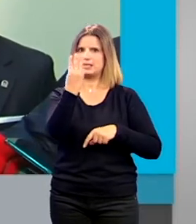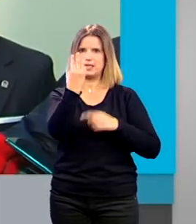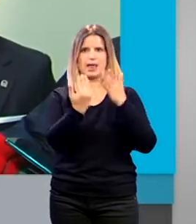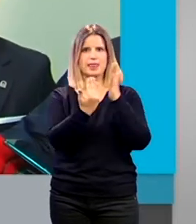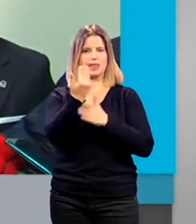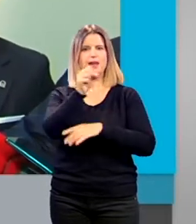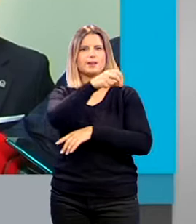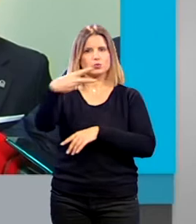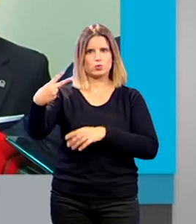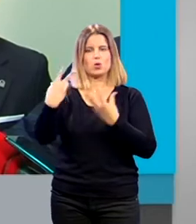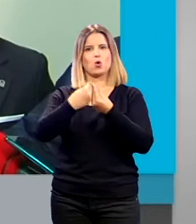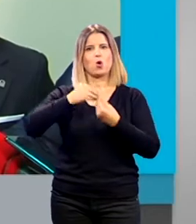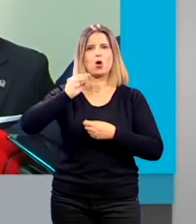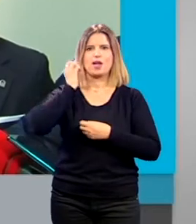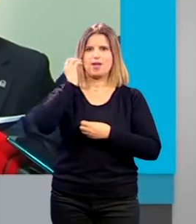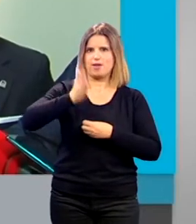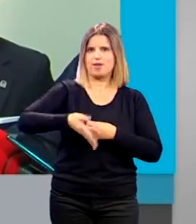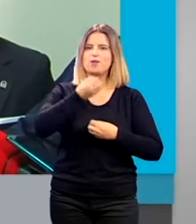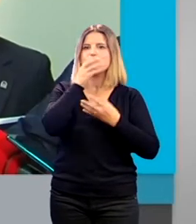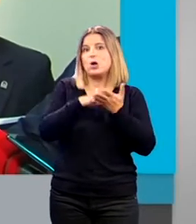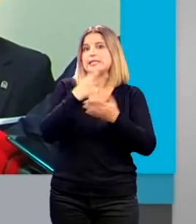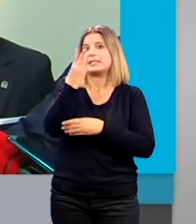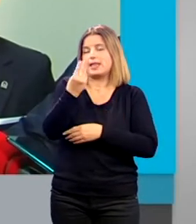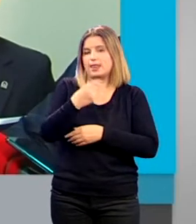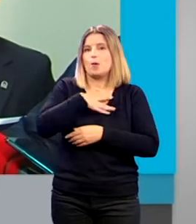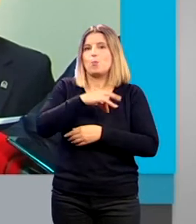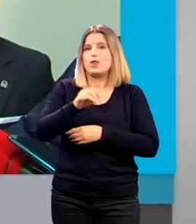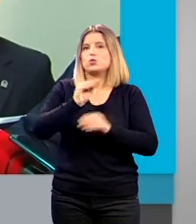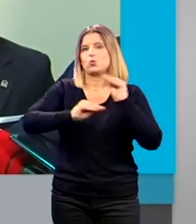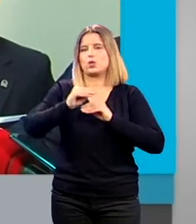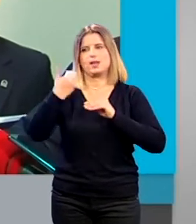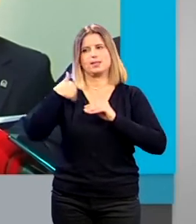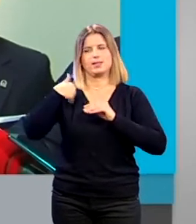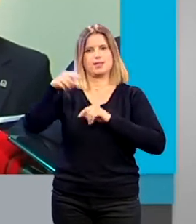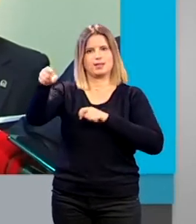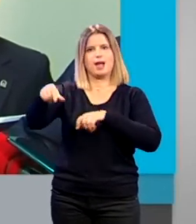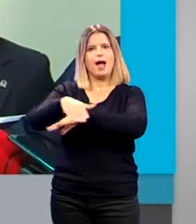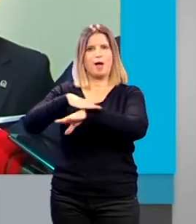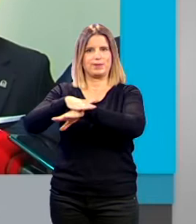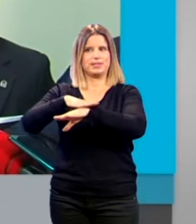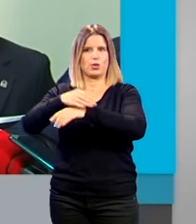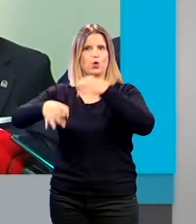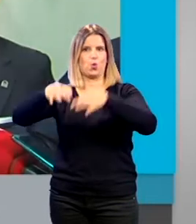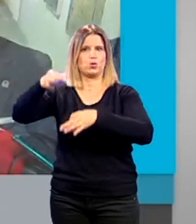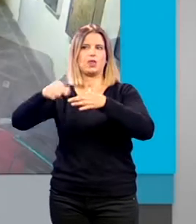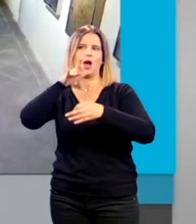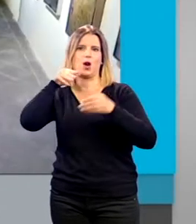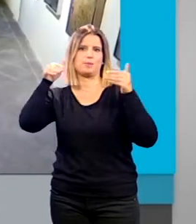informe del fiscal o sea que en tres días puede estar resuelto el tema pero que ya está en manos de la administración no de justicia